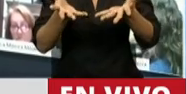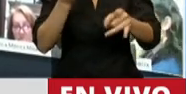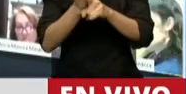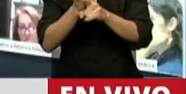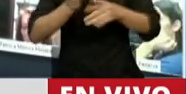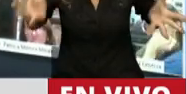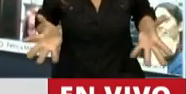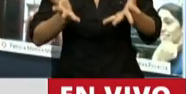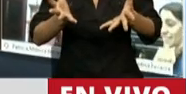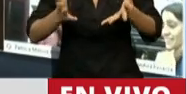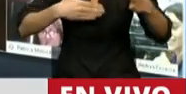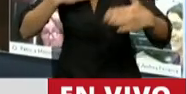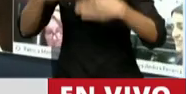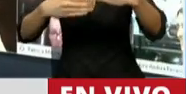priorizar